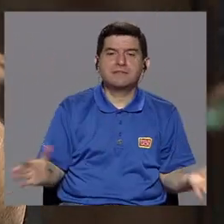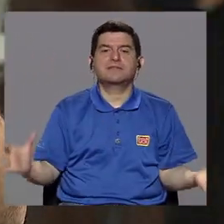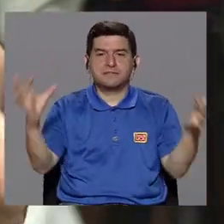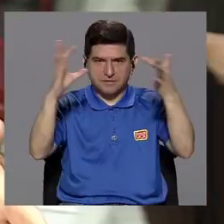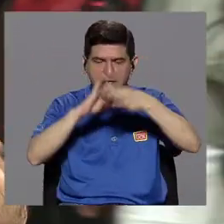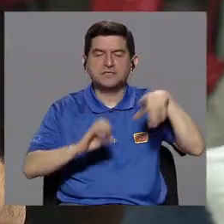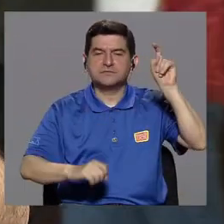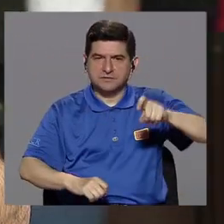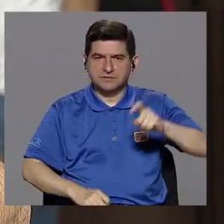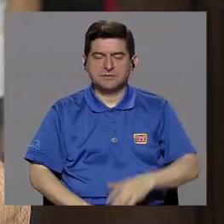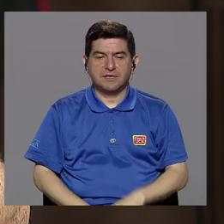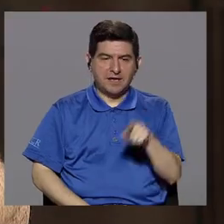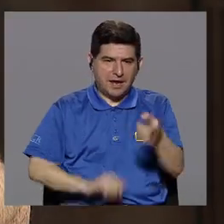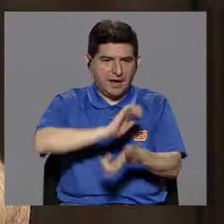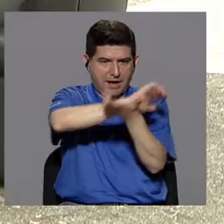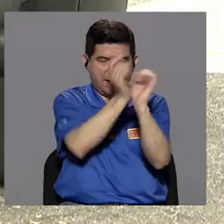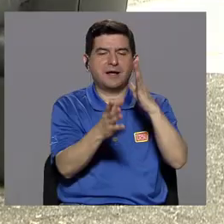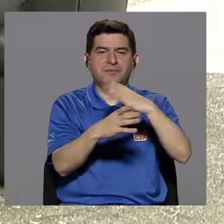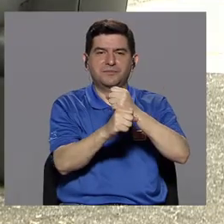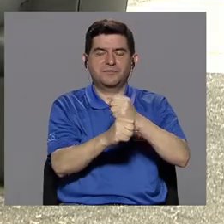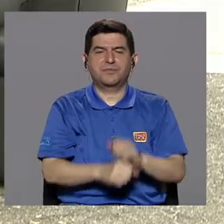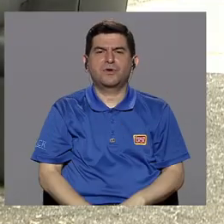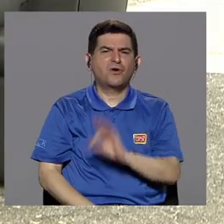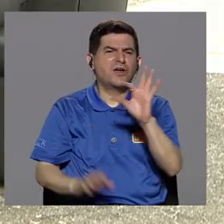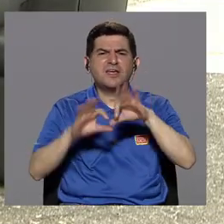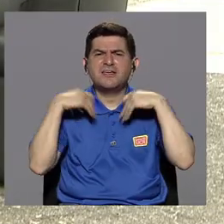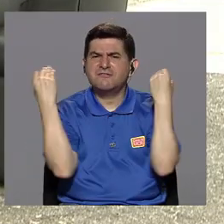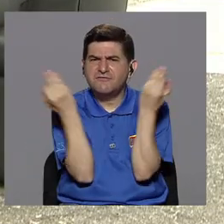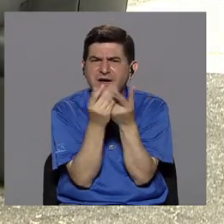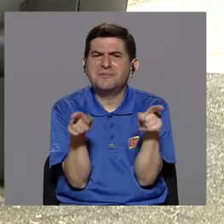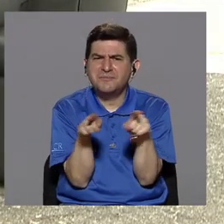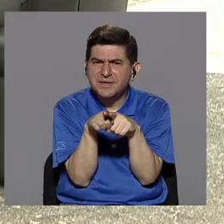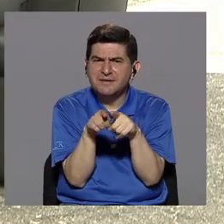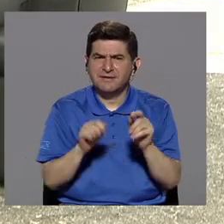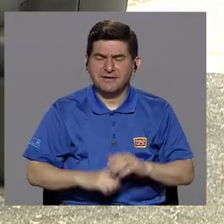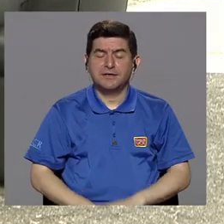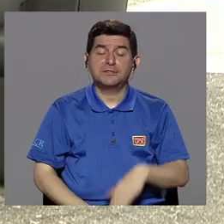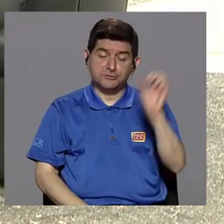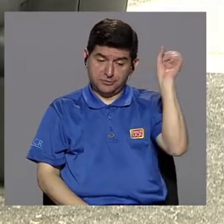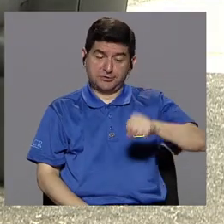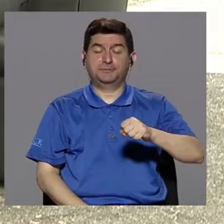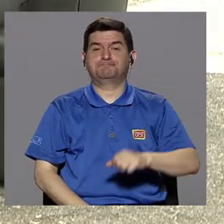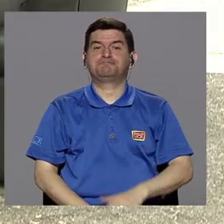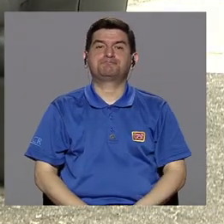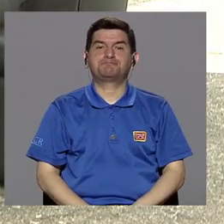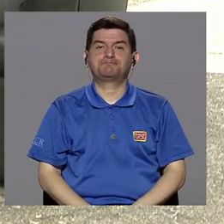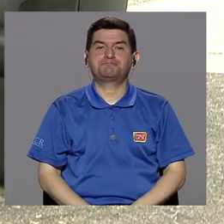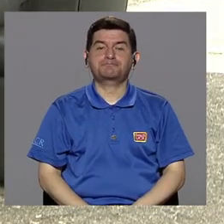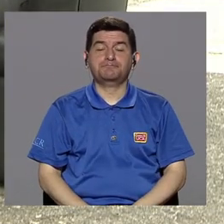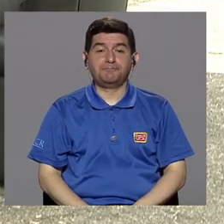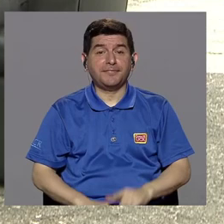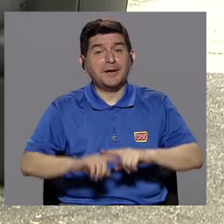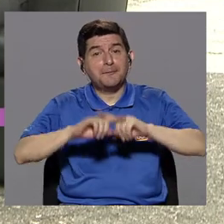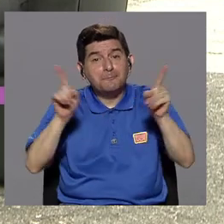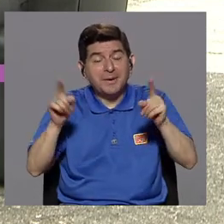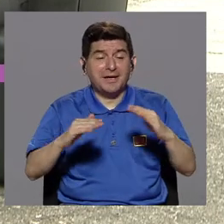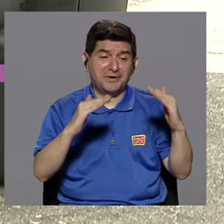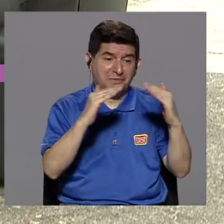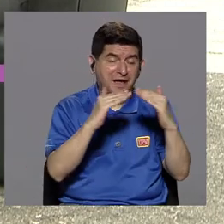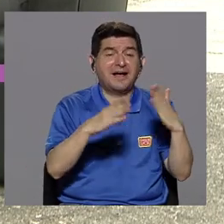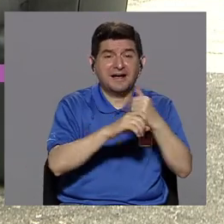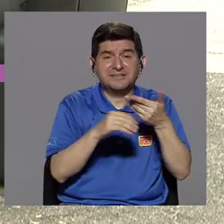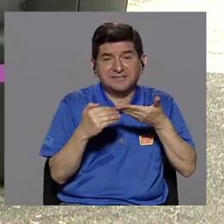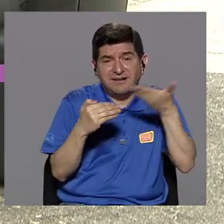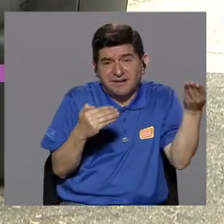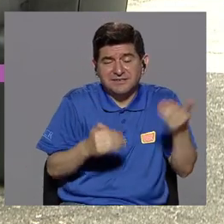para hacer ese cambio. Y a nivel familiar, supongo. Sí, definitivamente. Lo que pasa es que en casa se pueden hacer cosas